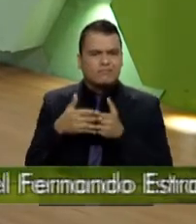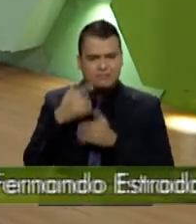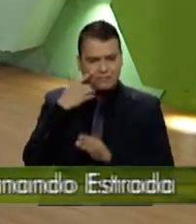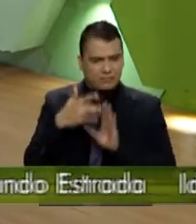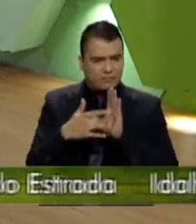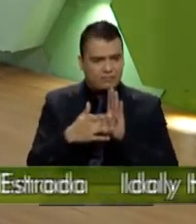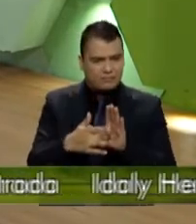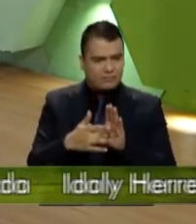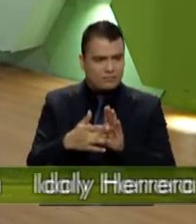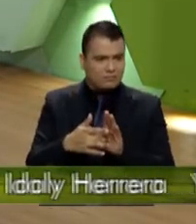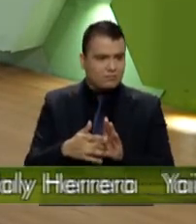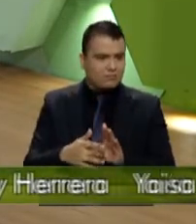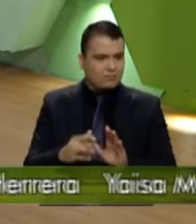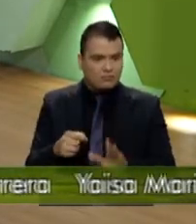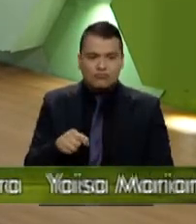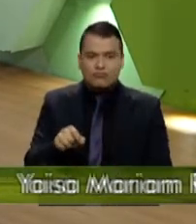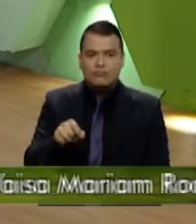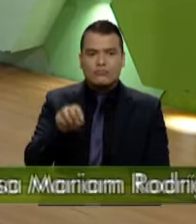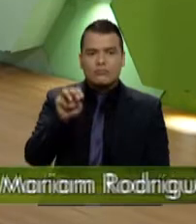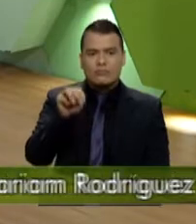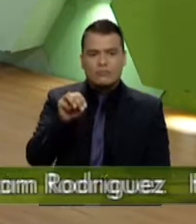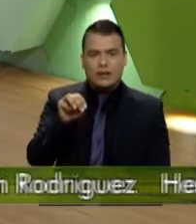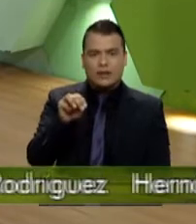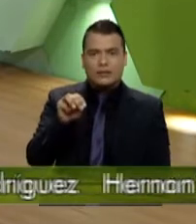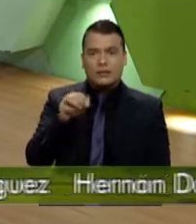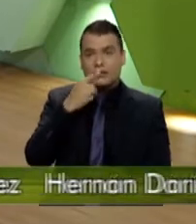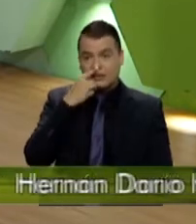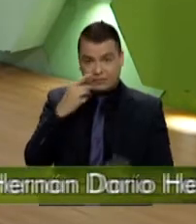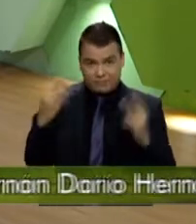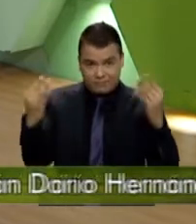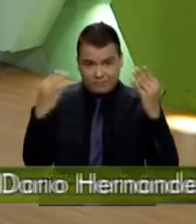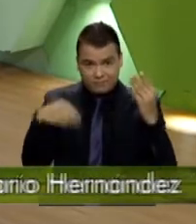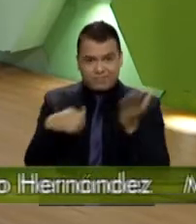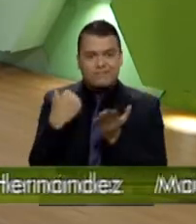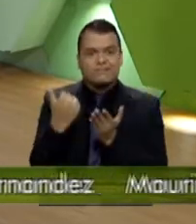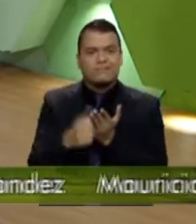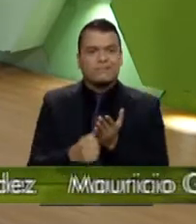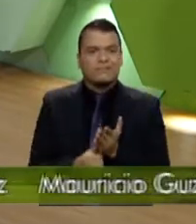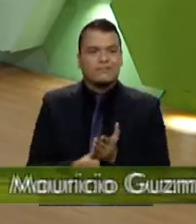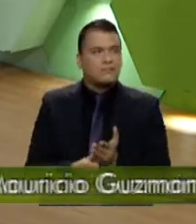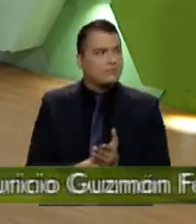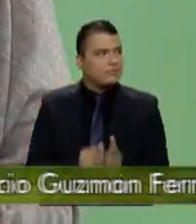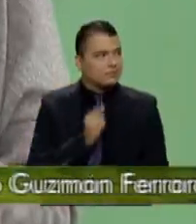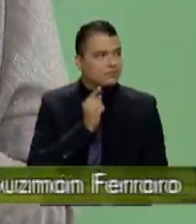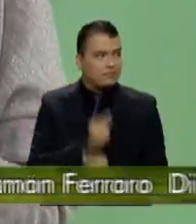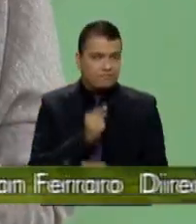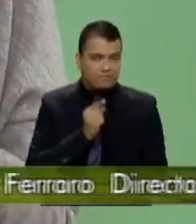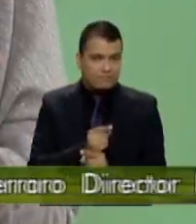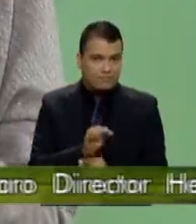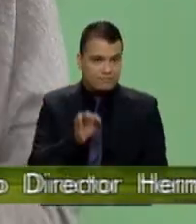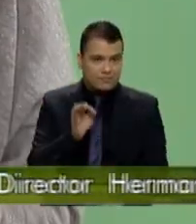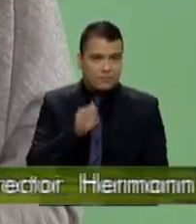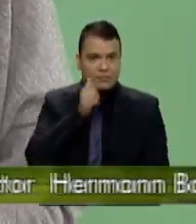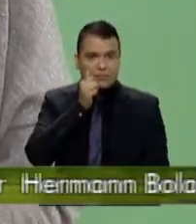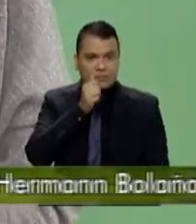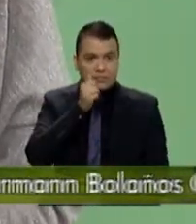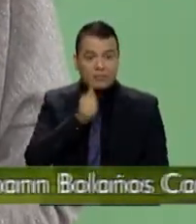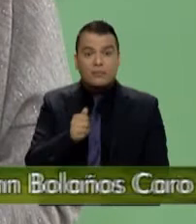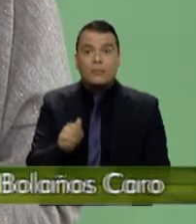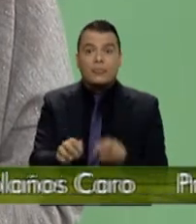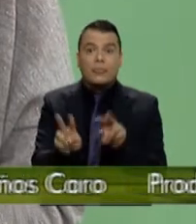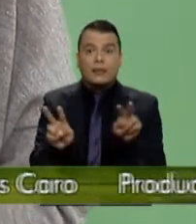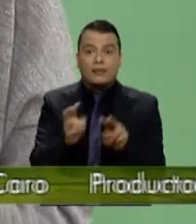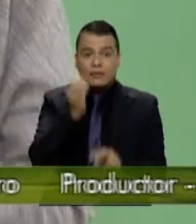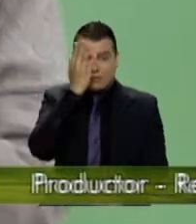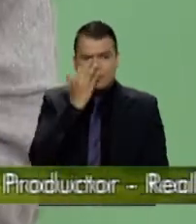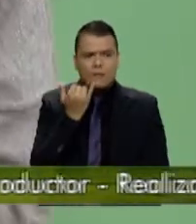a partir del próximo martes estén aquí en el informativo, como siempre, viendo Roque y Rupito. Pero, por supuesto, los invitamos mañana a conectarse al